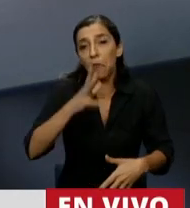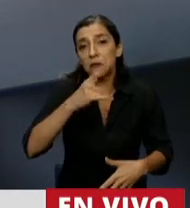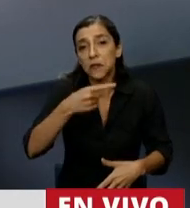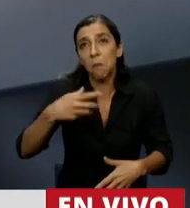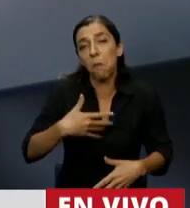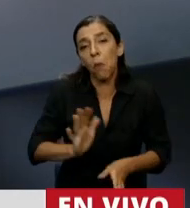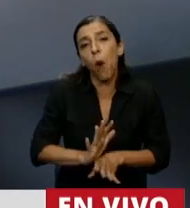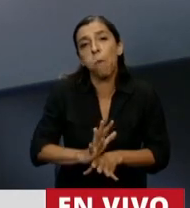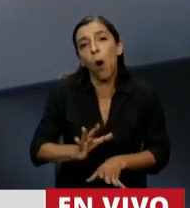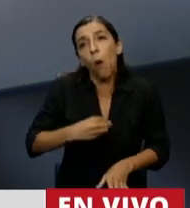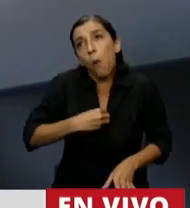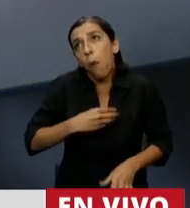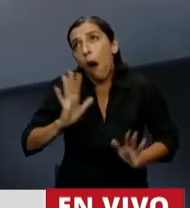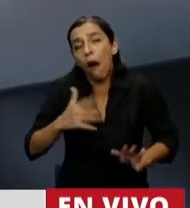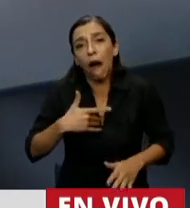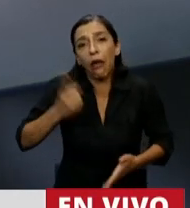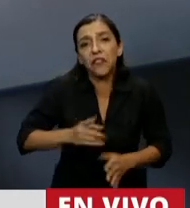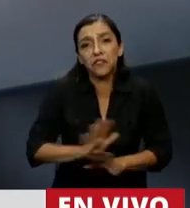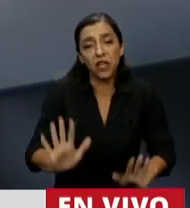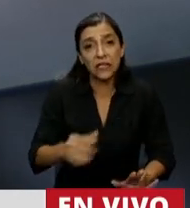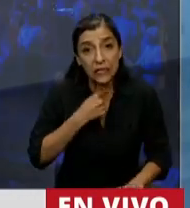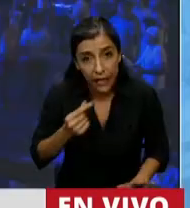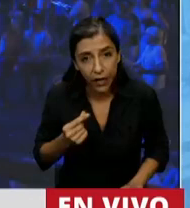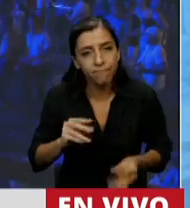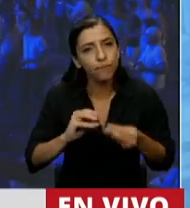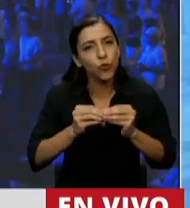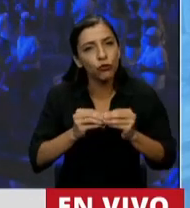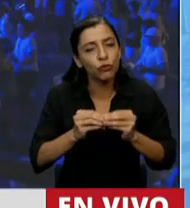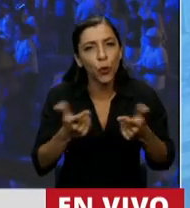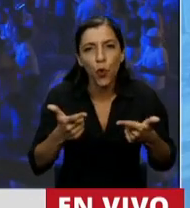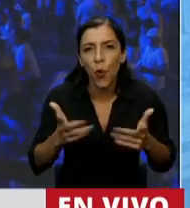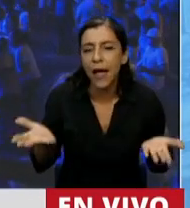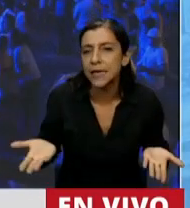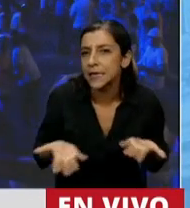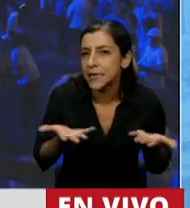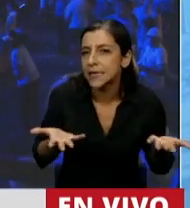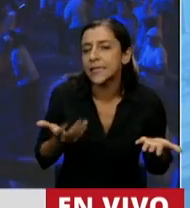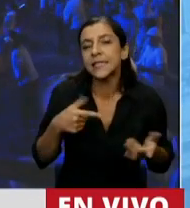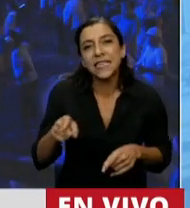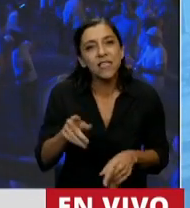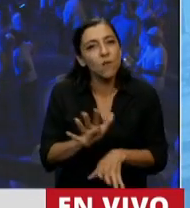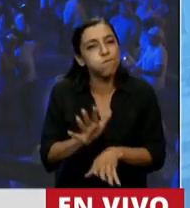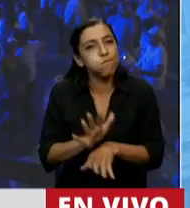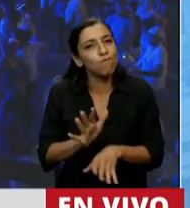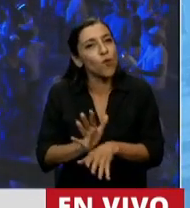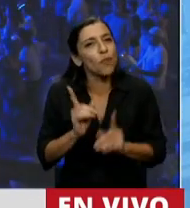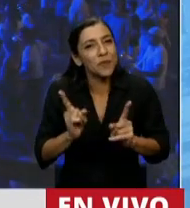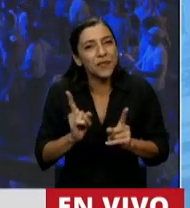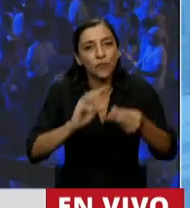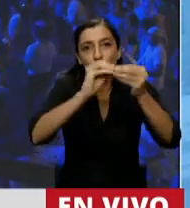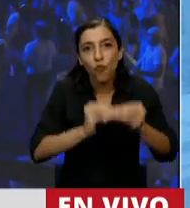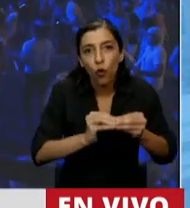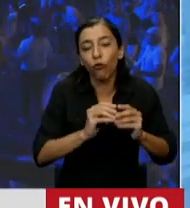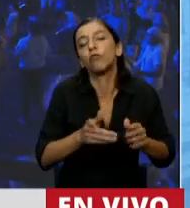sin que concurra causal alguna, ya estoy presente. Significa el reemplazo del sistema de excepciones establecido por los